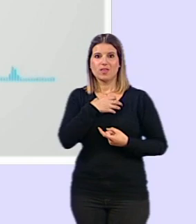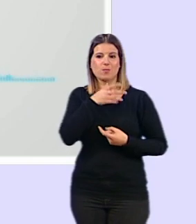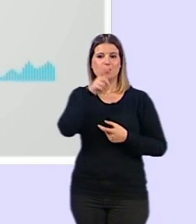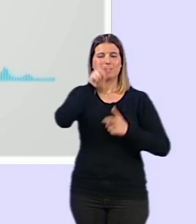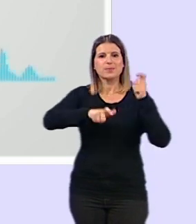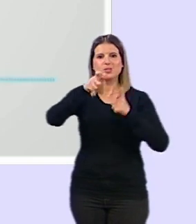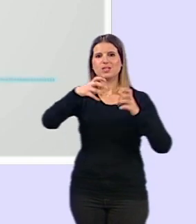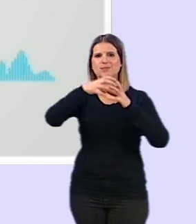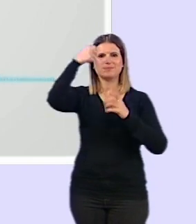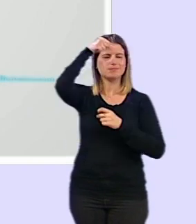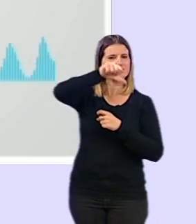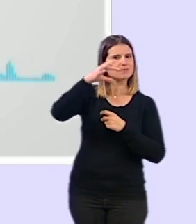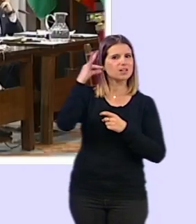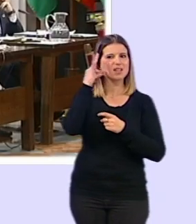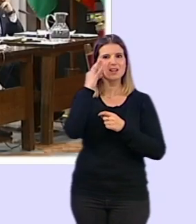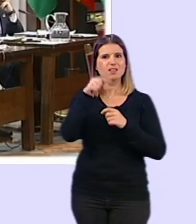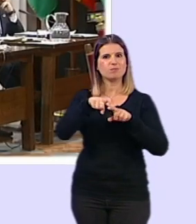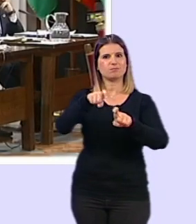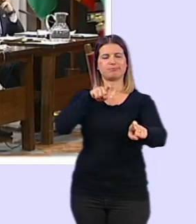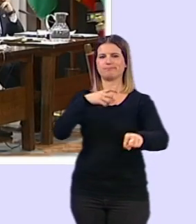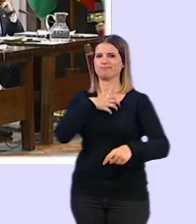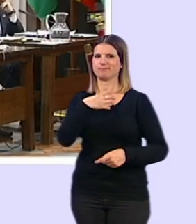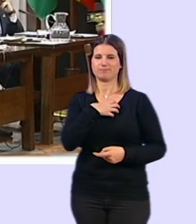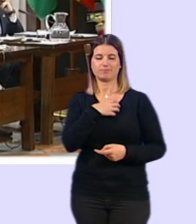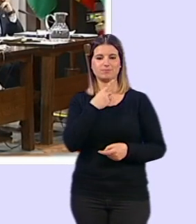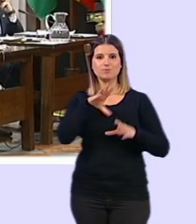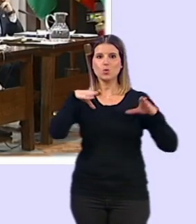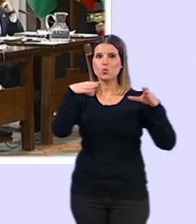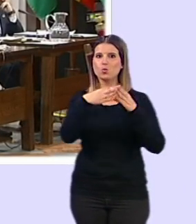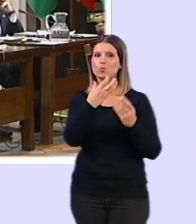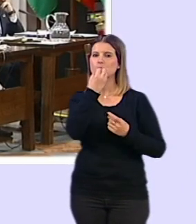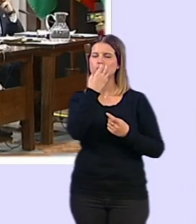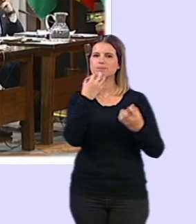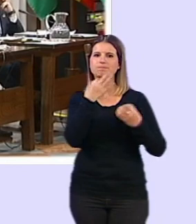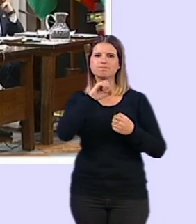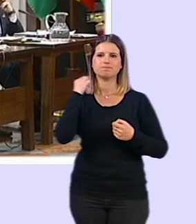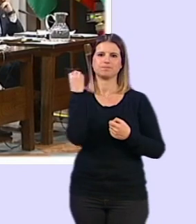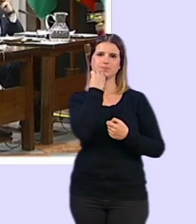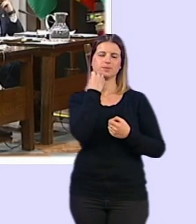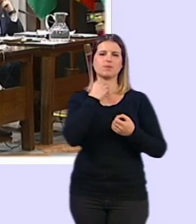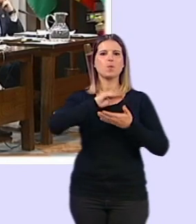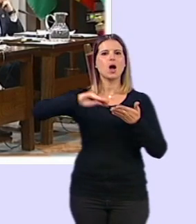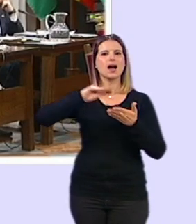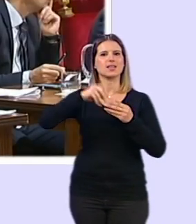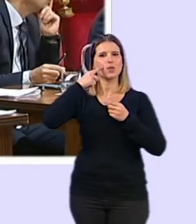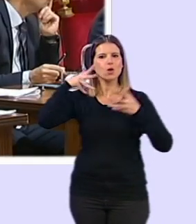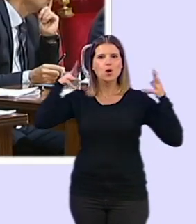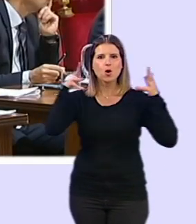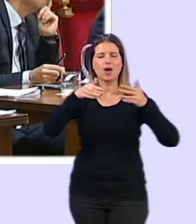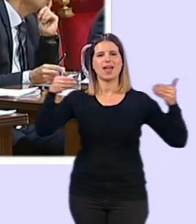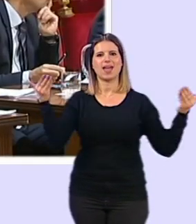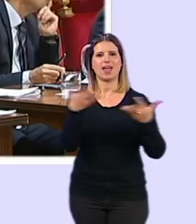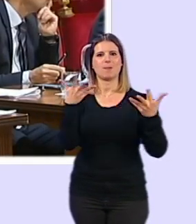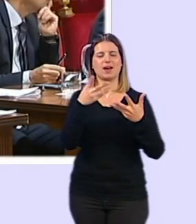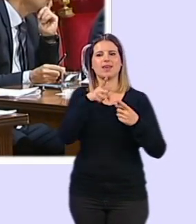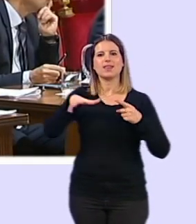granadino o granadina se quede atrás. El Grupo Municipal Socialista ha reclamado que se abran las oficinas de atención de emergencias en los distritos para